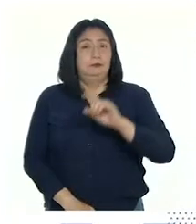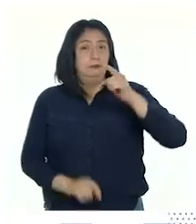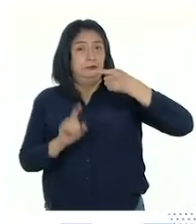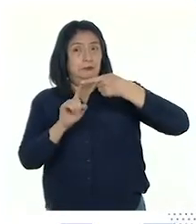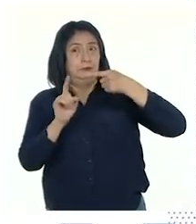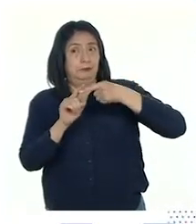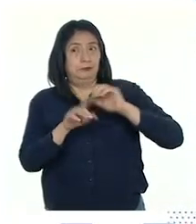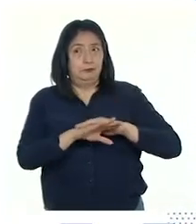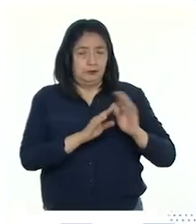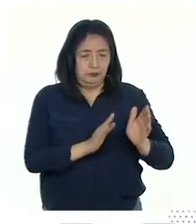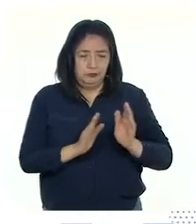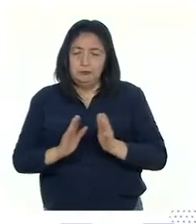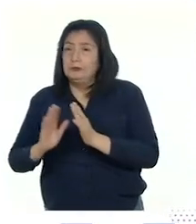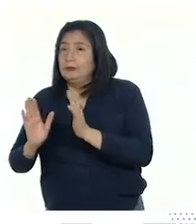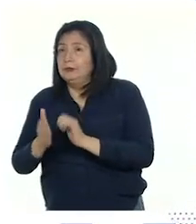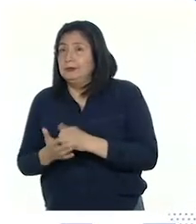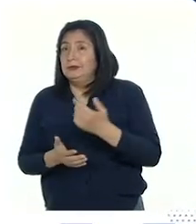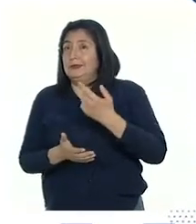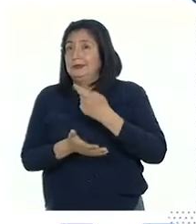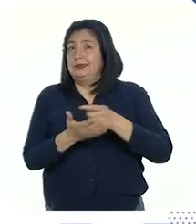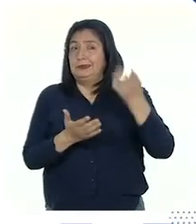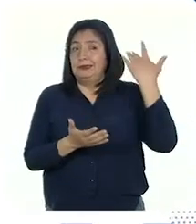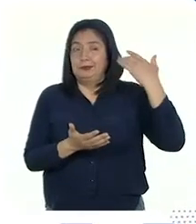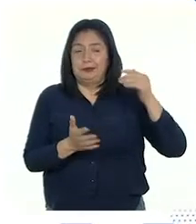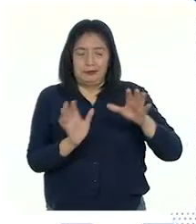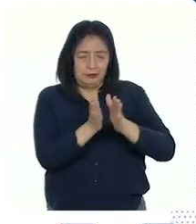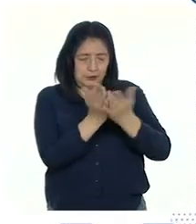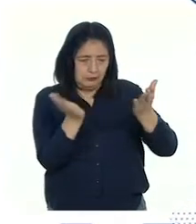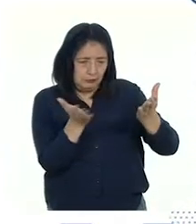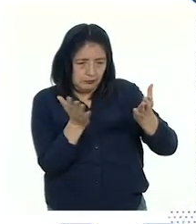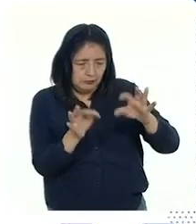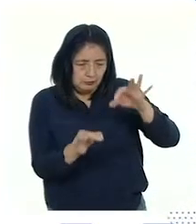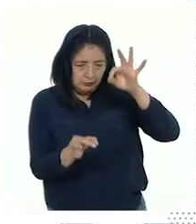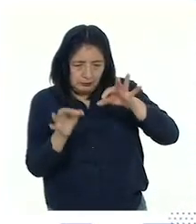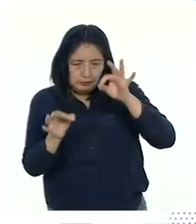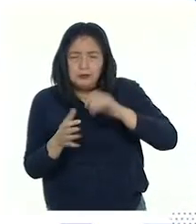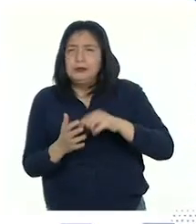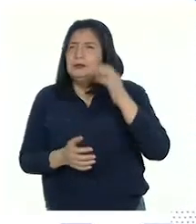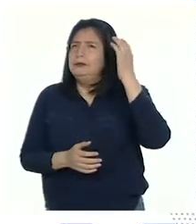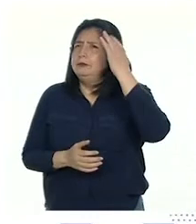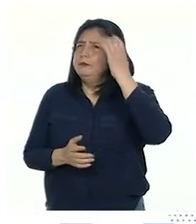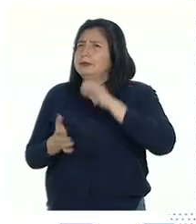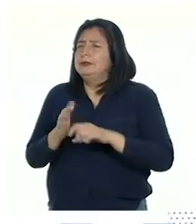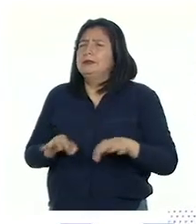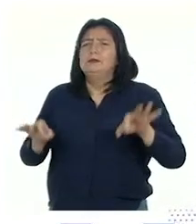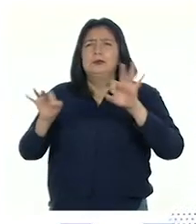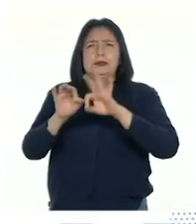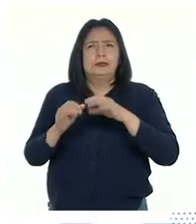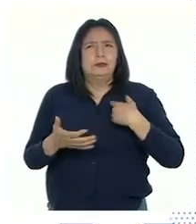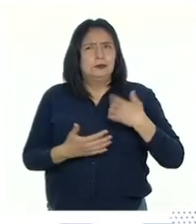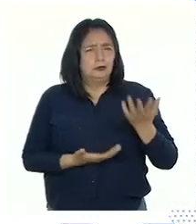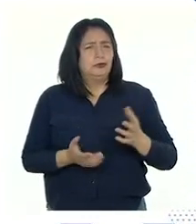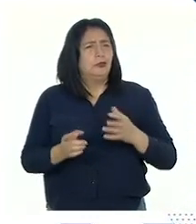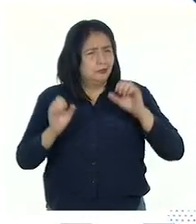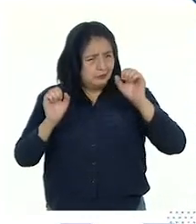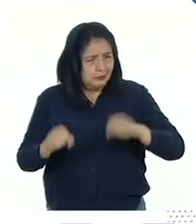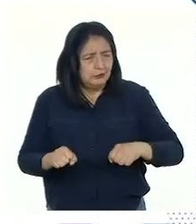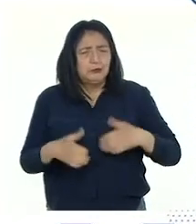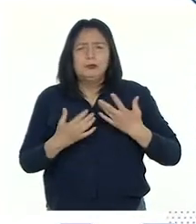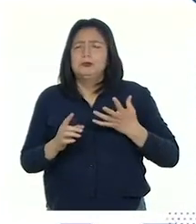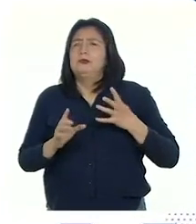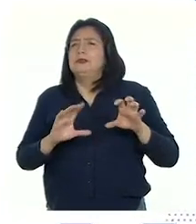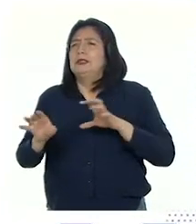Primero, organizaremos los productos de las semanas elegidas y reflexionaremos sobre la importancia de identificar nuestros logros,